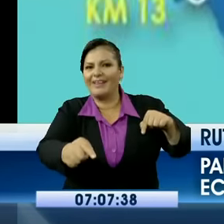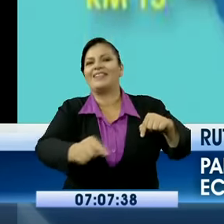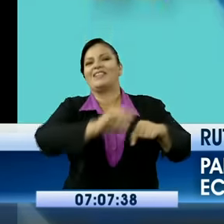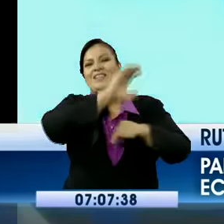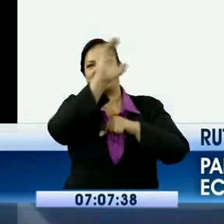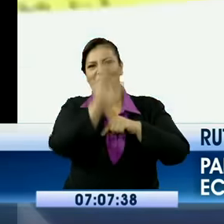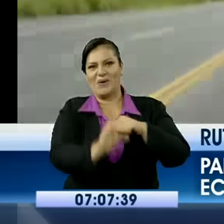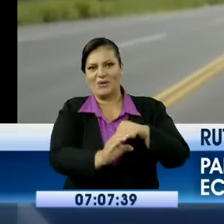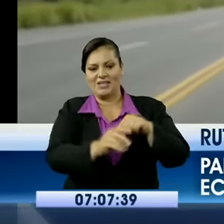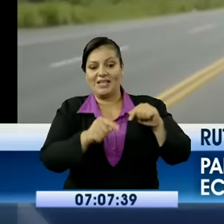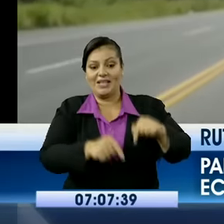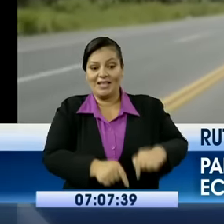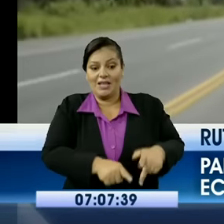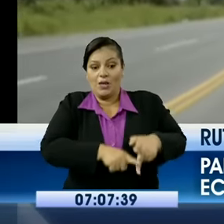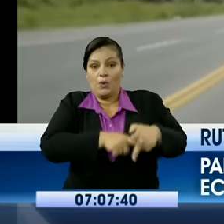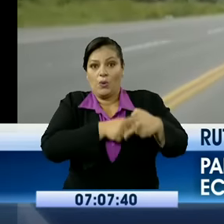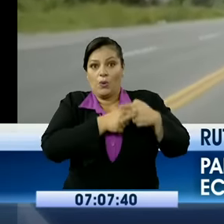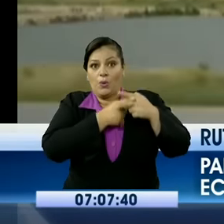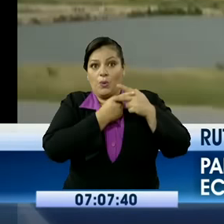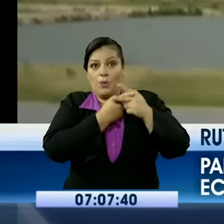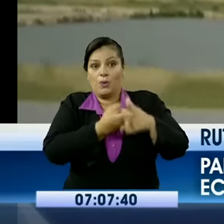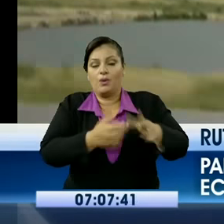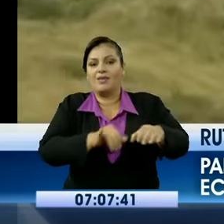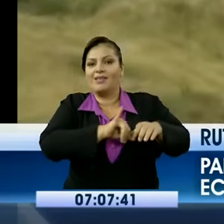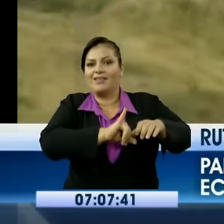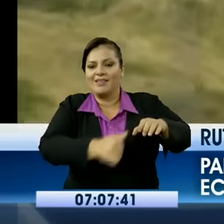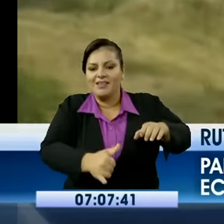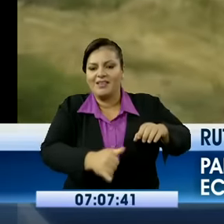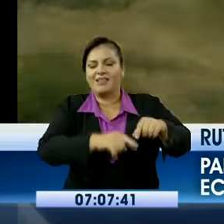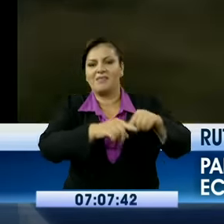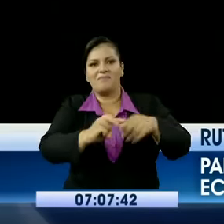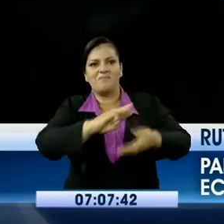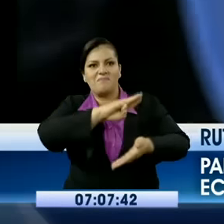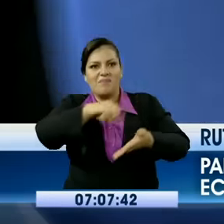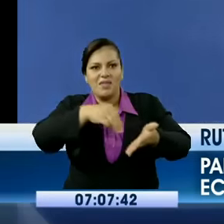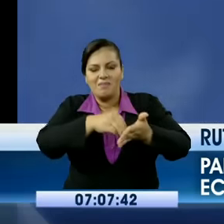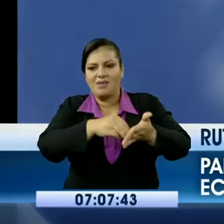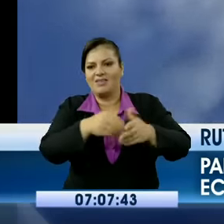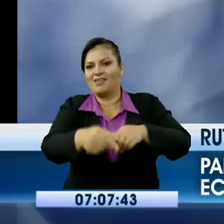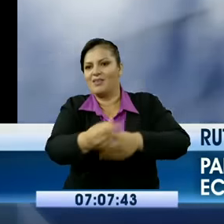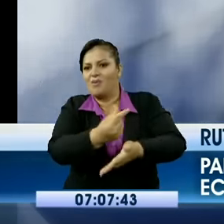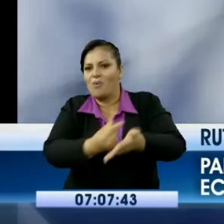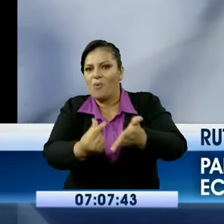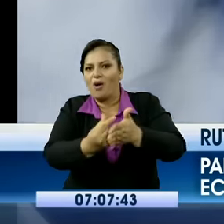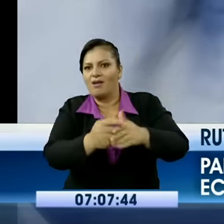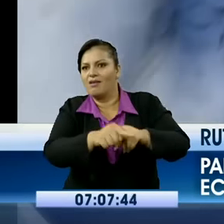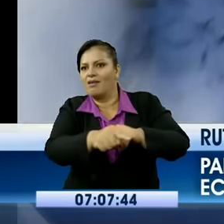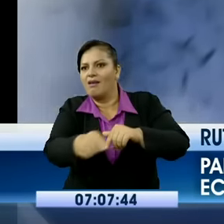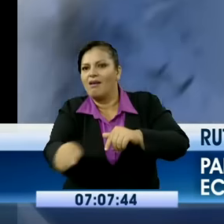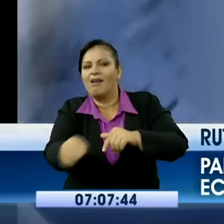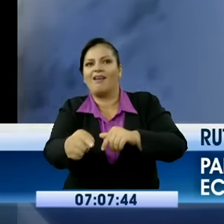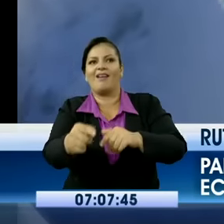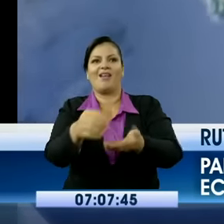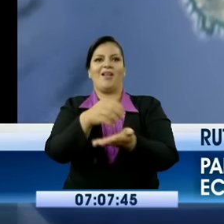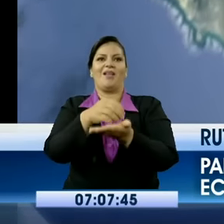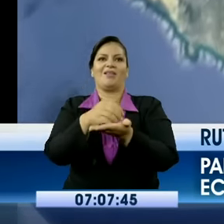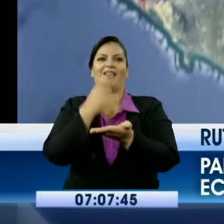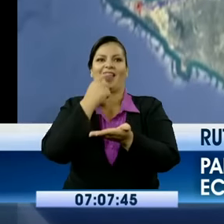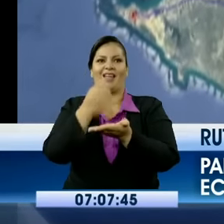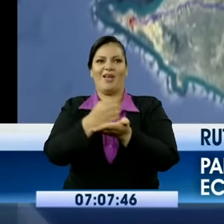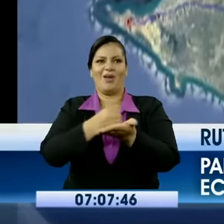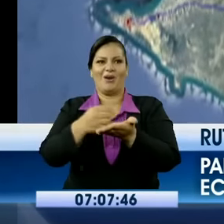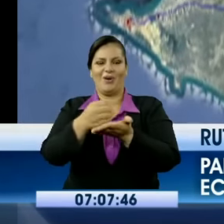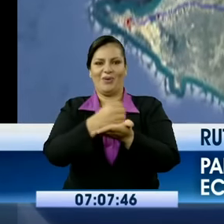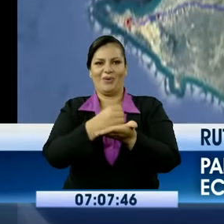de Perú. Este recorrido es una increíble oportunidad para descubrir, conocer más de cerca de la historia ancestral de esta